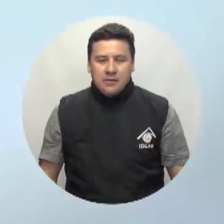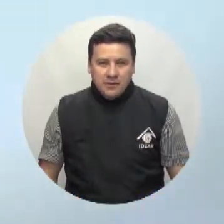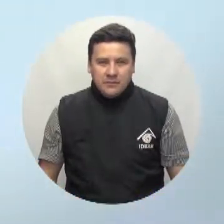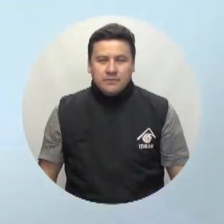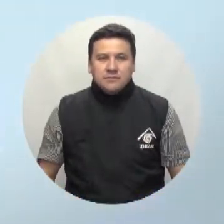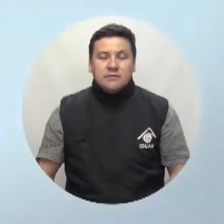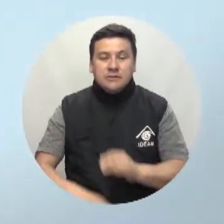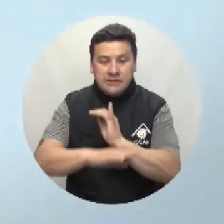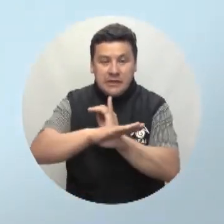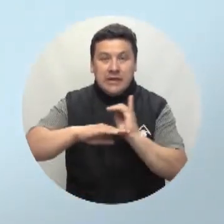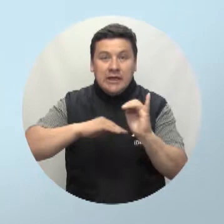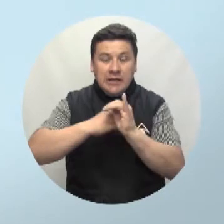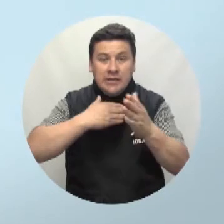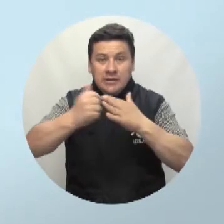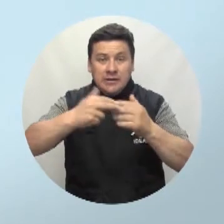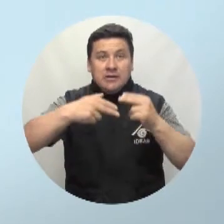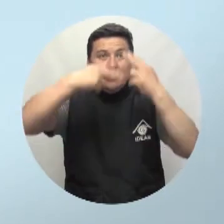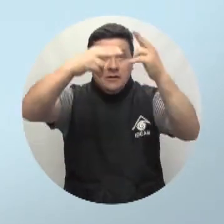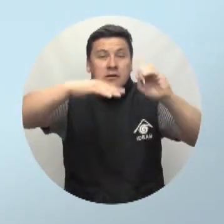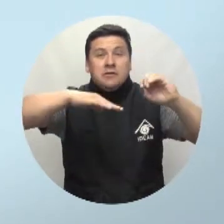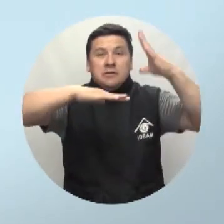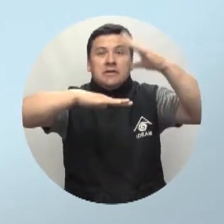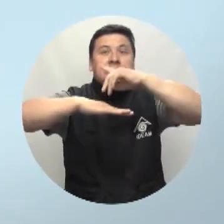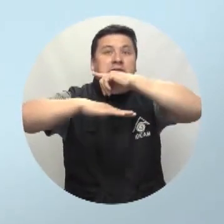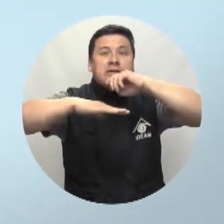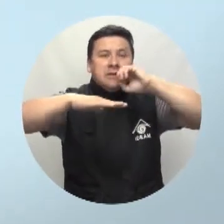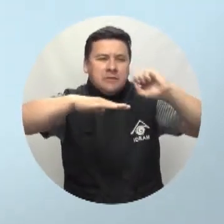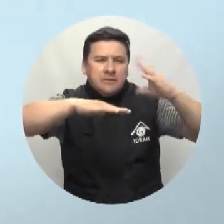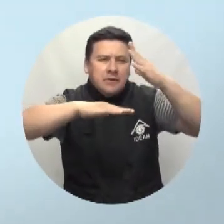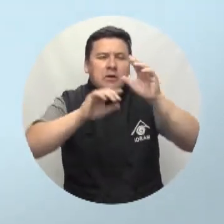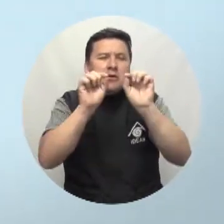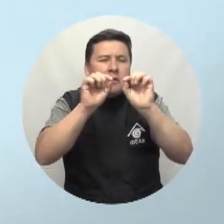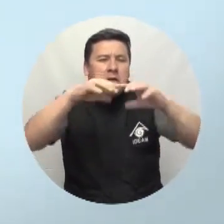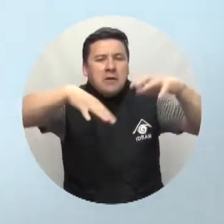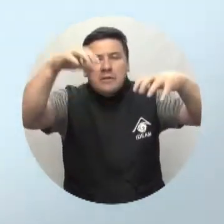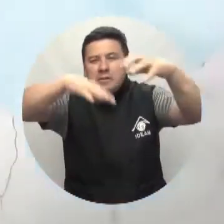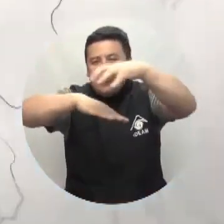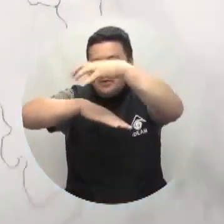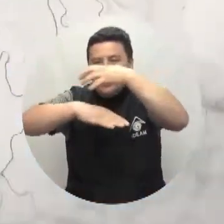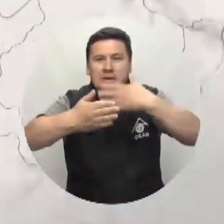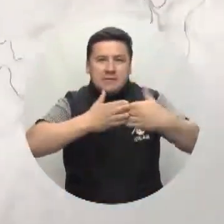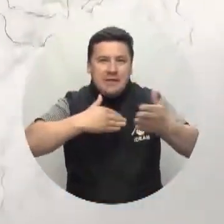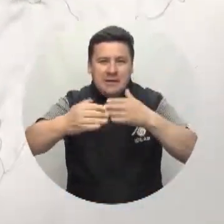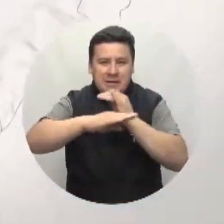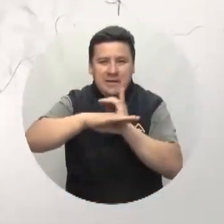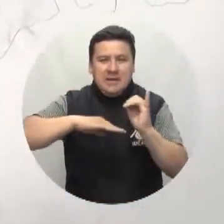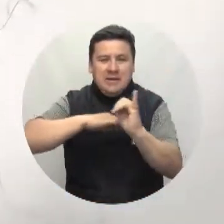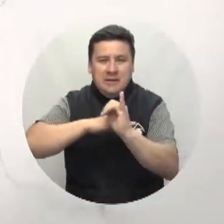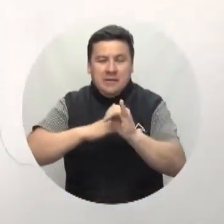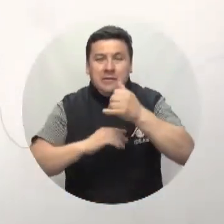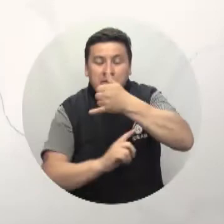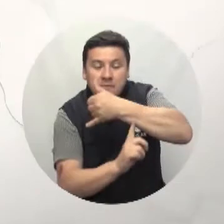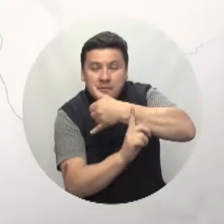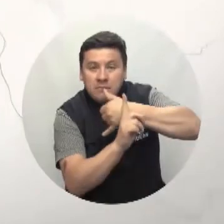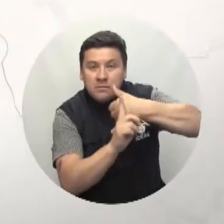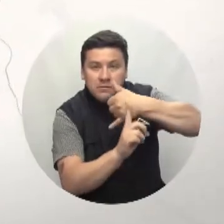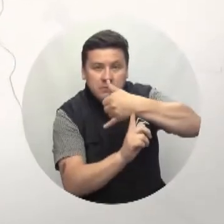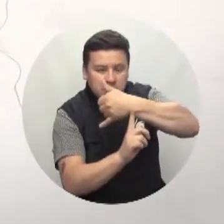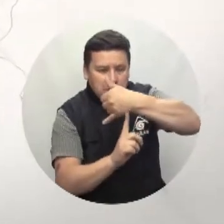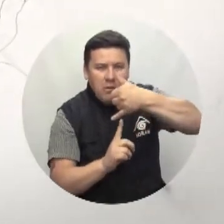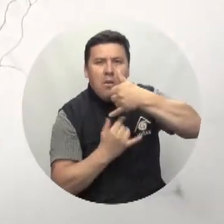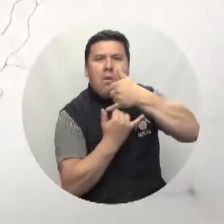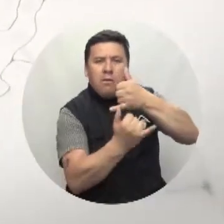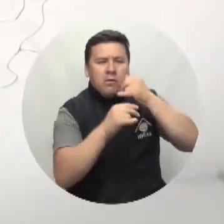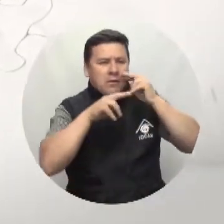En nuestras islas se espera tiempo seco, con excepción de posibles llovizmas en San Andrés En el litoral pacífico se